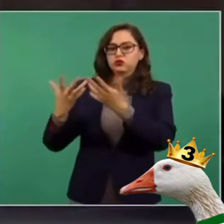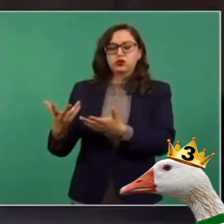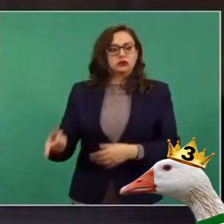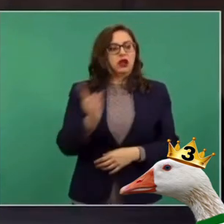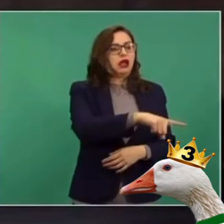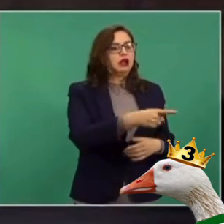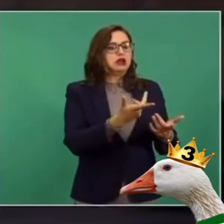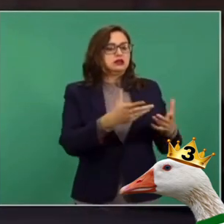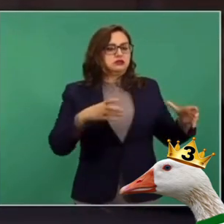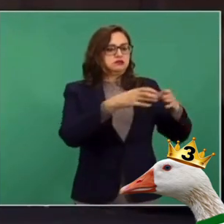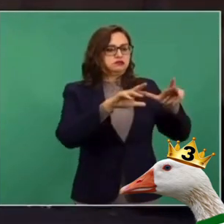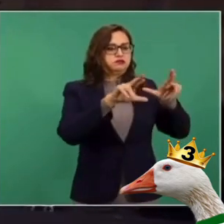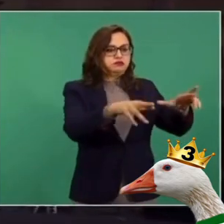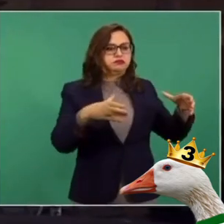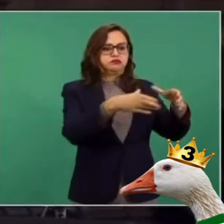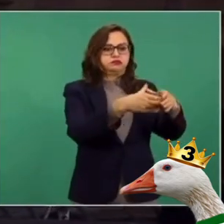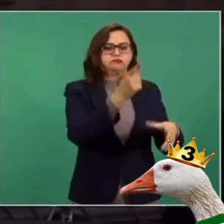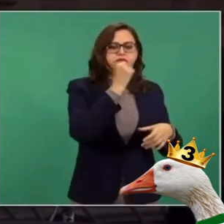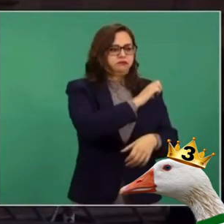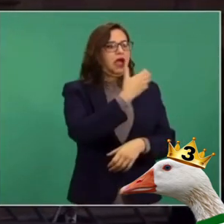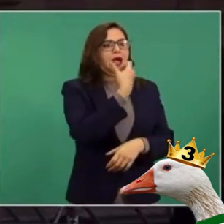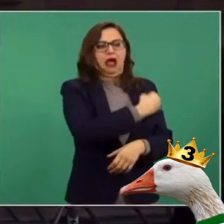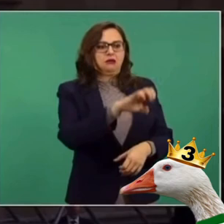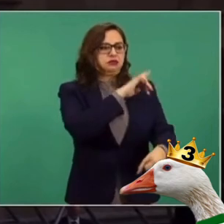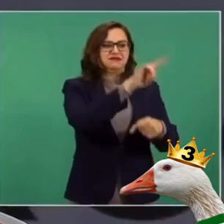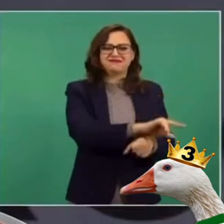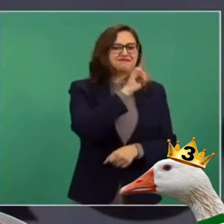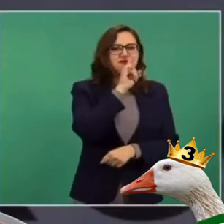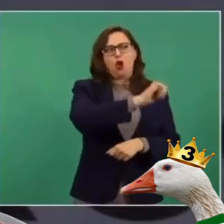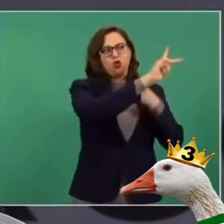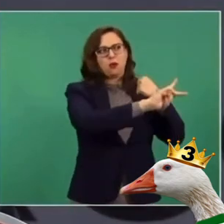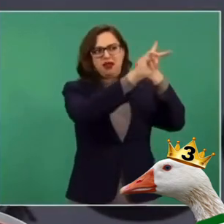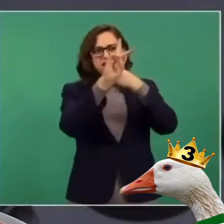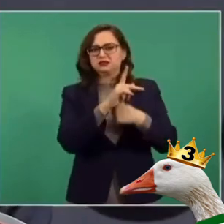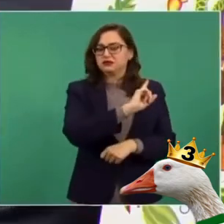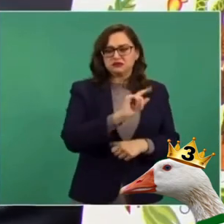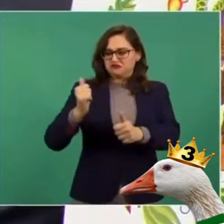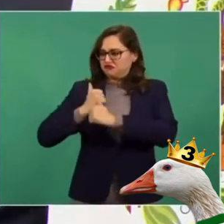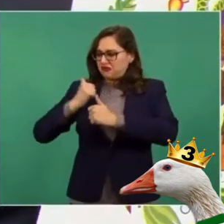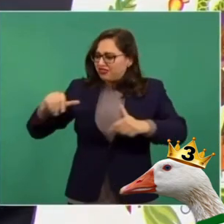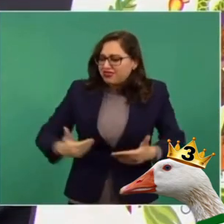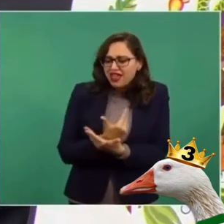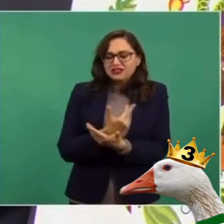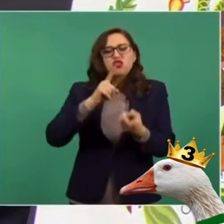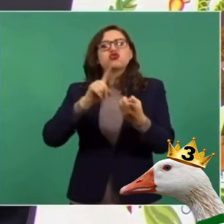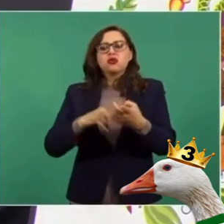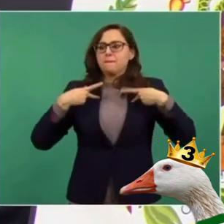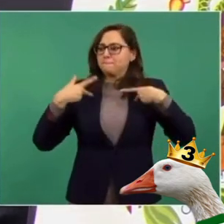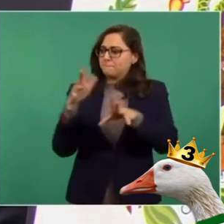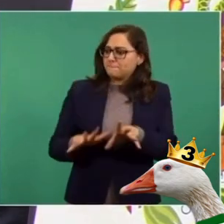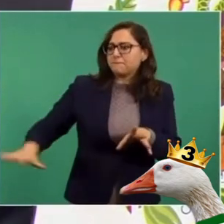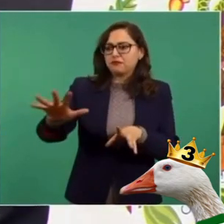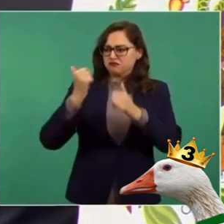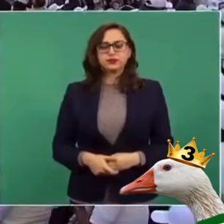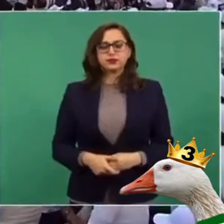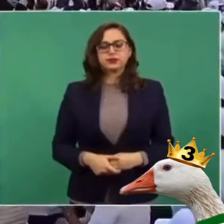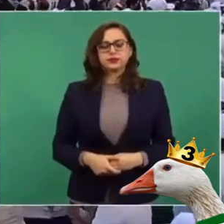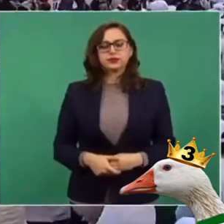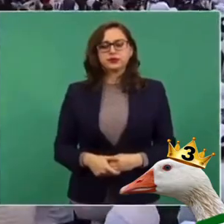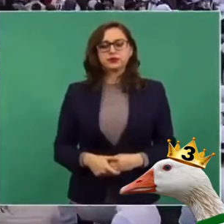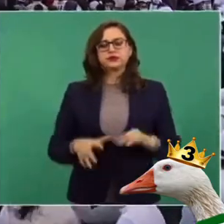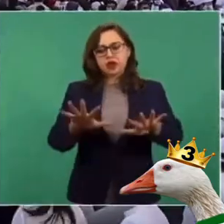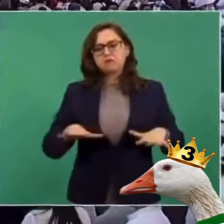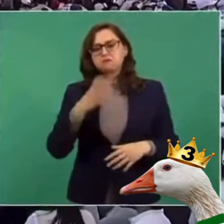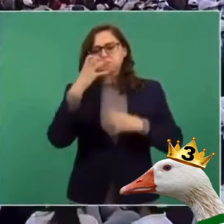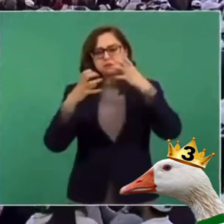no es igual a otros ejércitos del mundo. Las Fuerzas Armadas surgen del pueblo. Los soldados son pueblo uniformado. Por